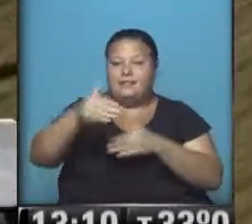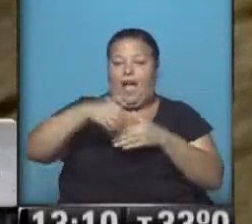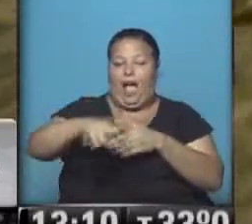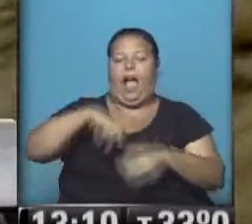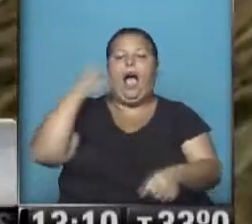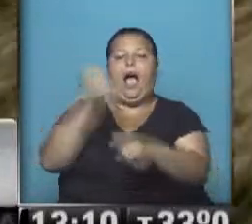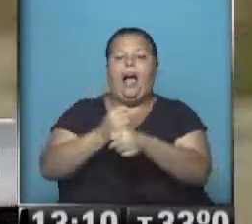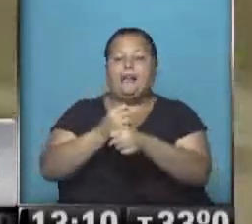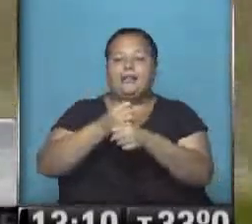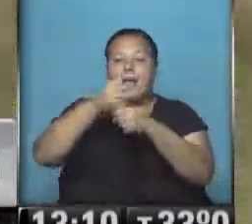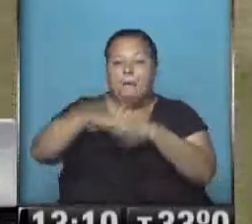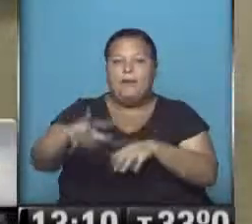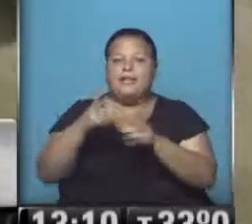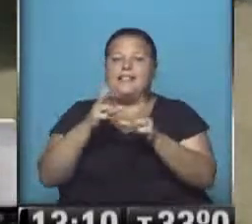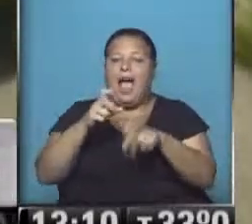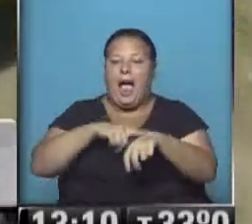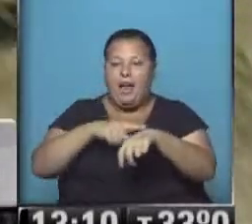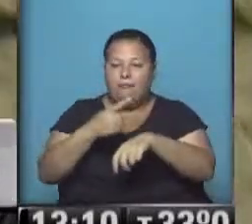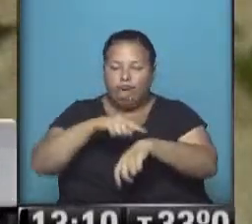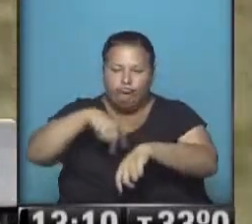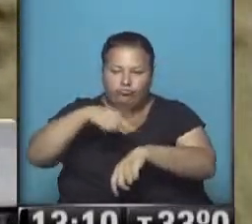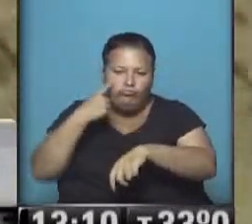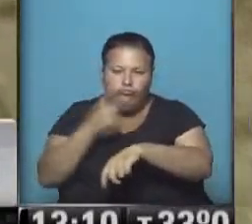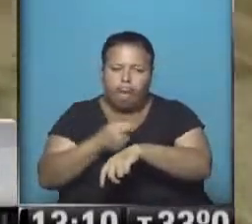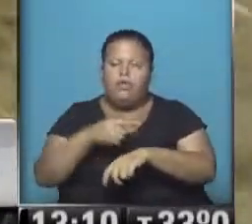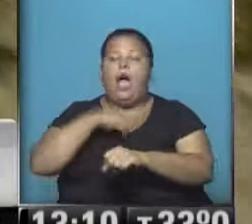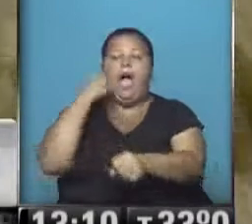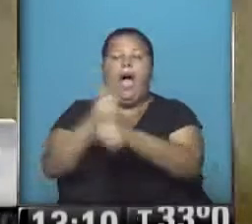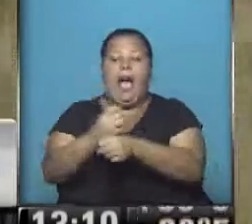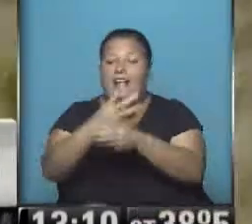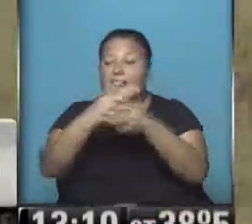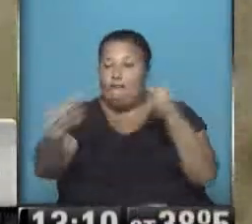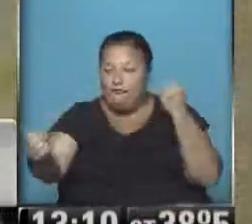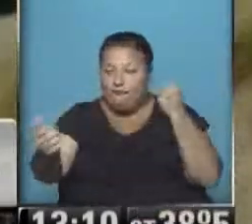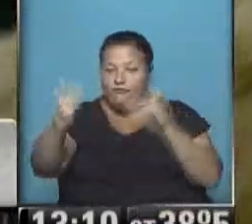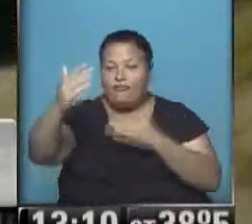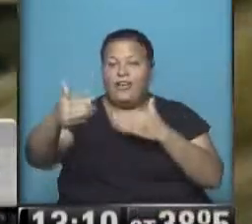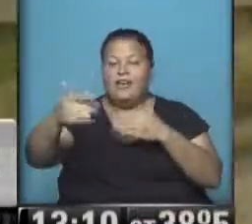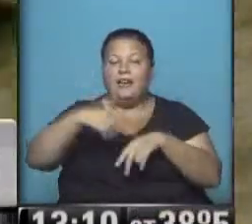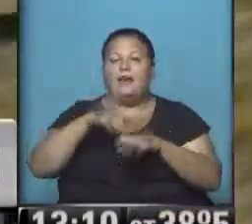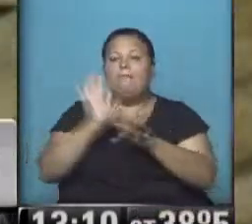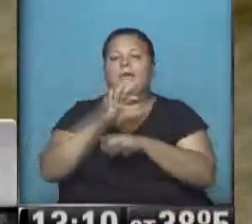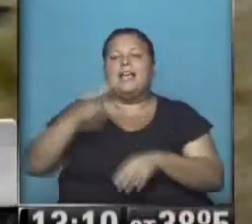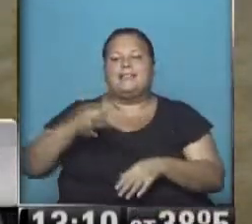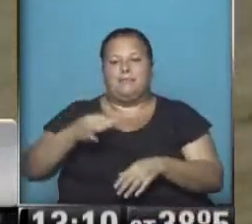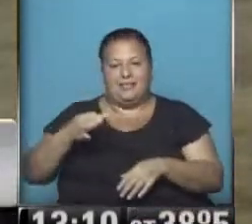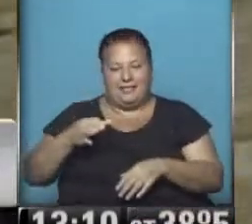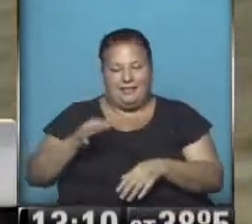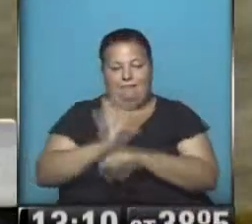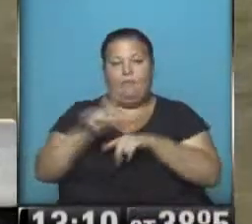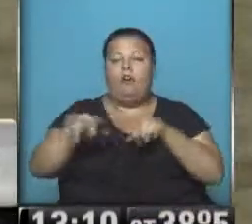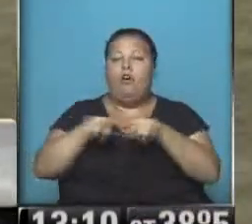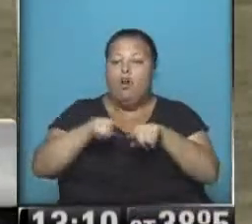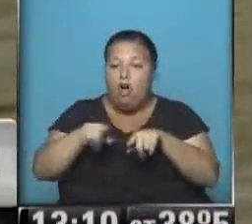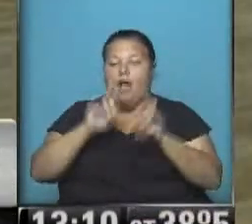hasta donde empiezan a tomarse el tiempo y después de ahí, hasta que termina la parte cronometrada, se llama la especial. Es lo que se corre